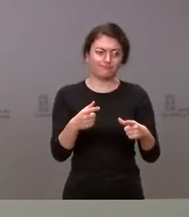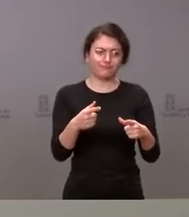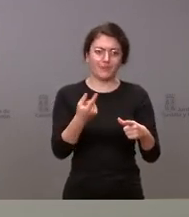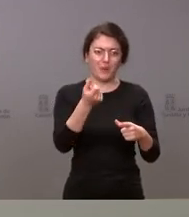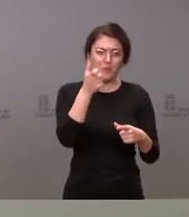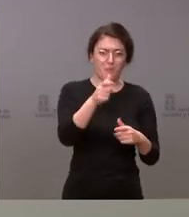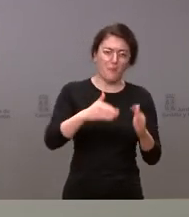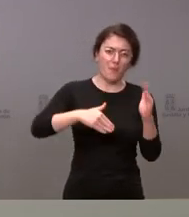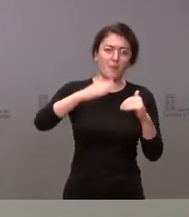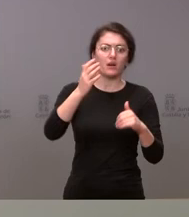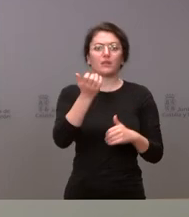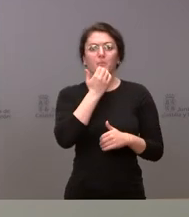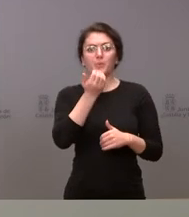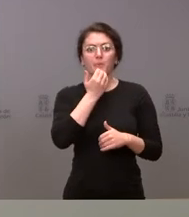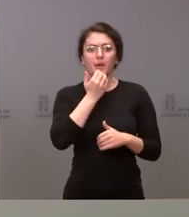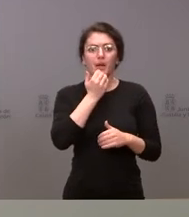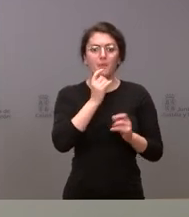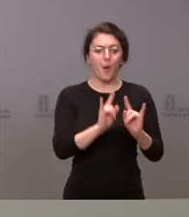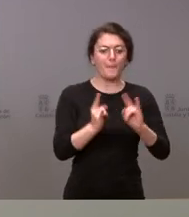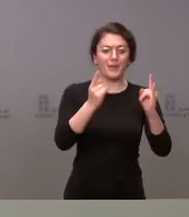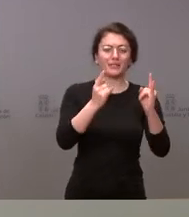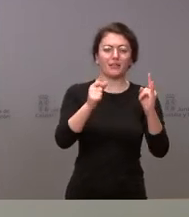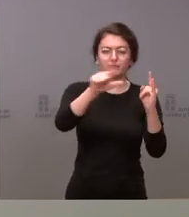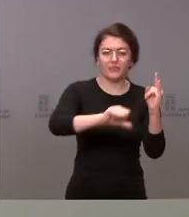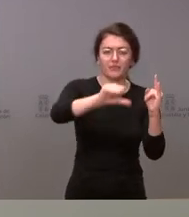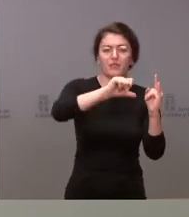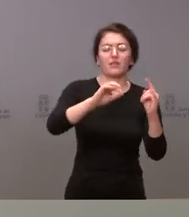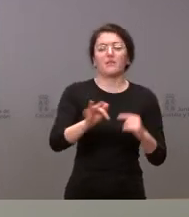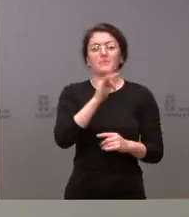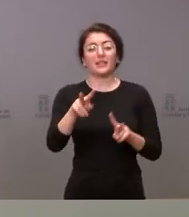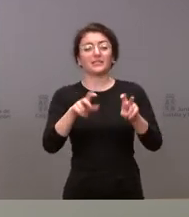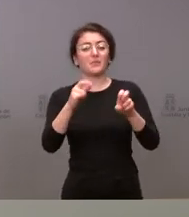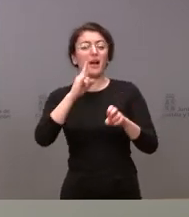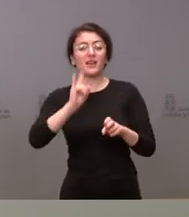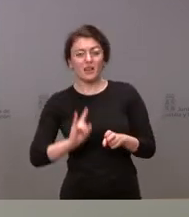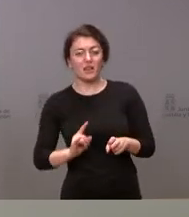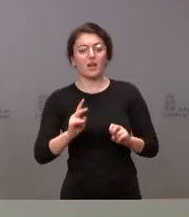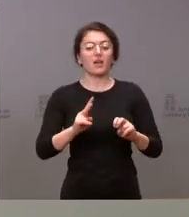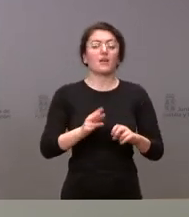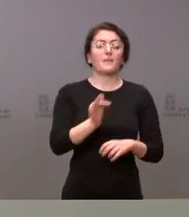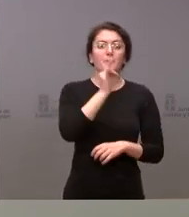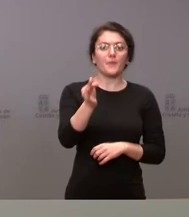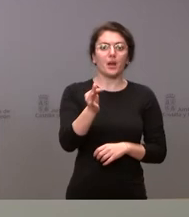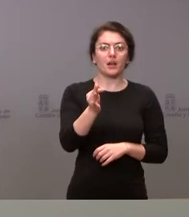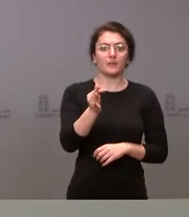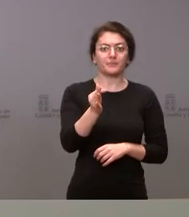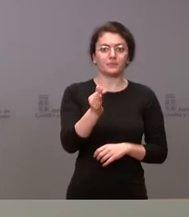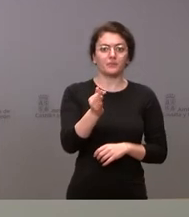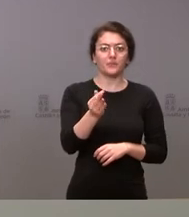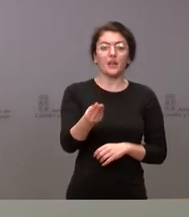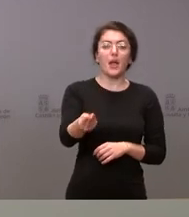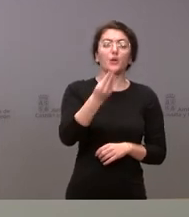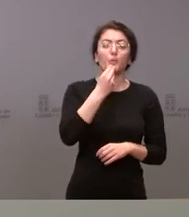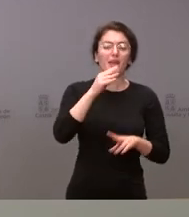hablando del tema energético estamos hablando de piensos en el caso del sector ganadero